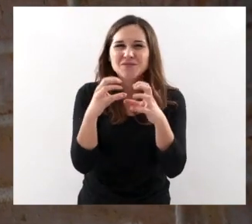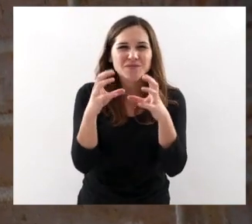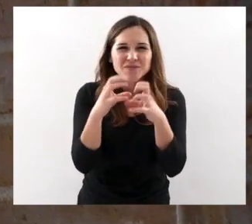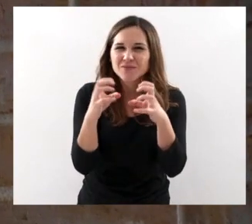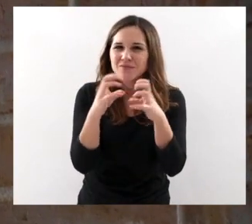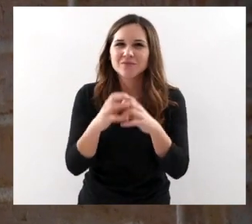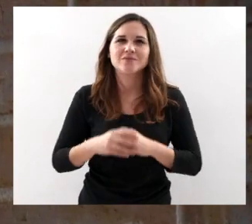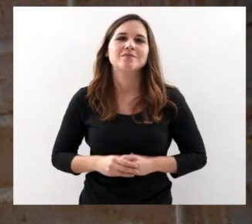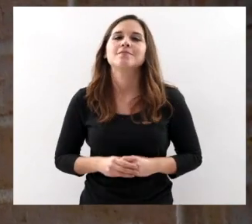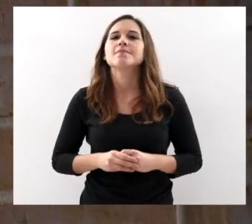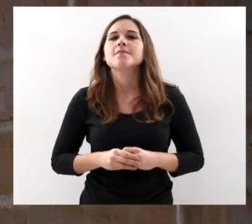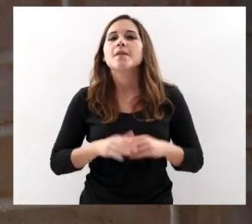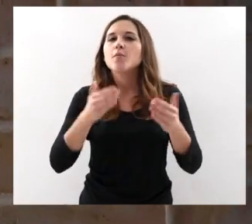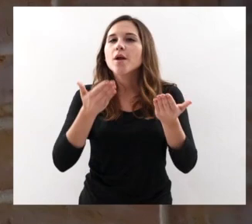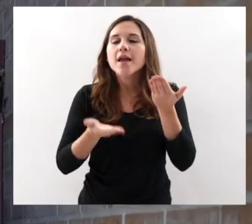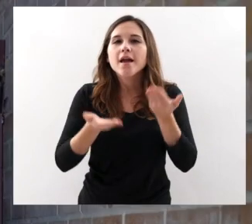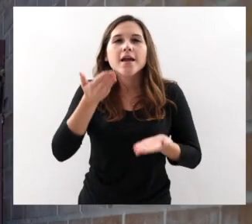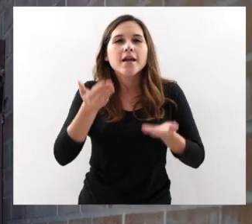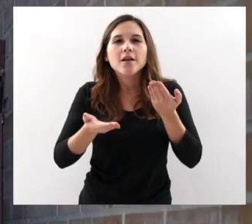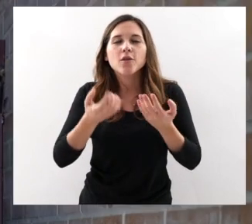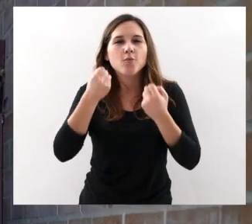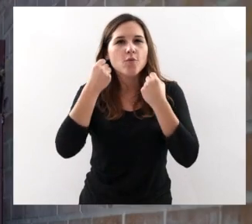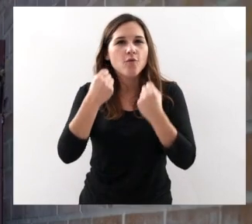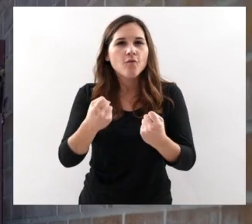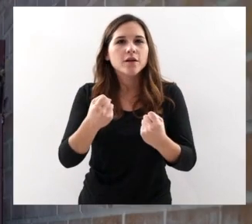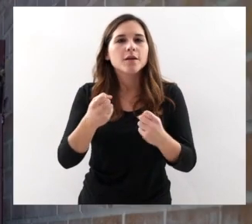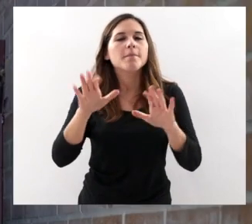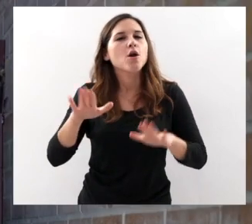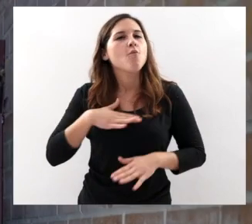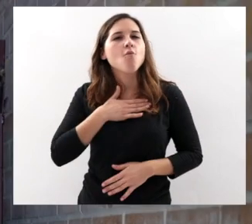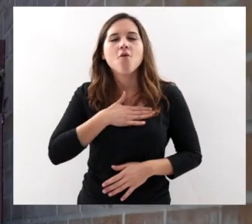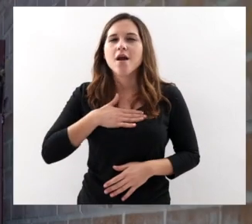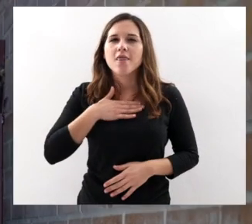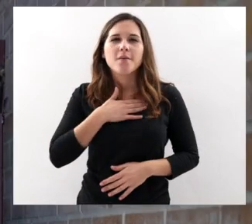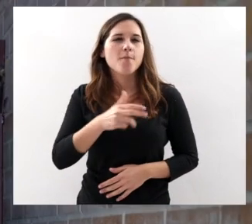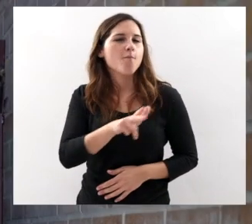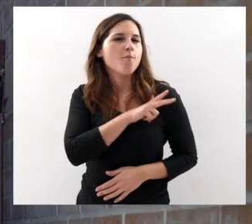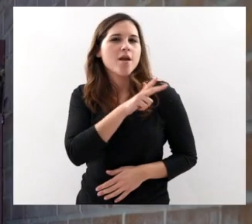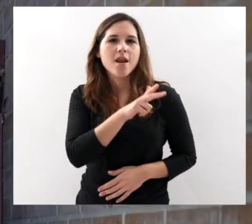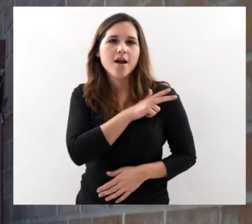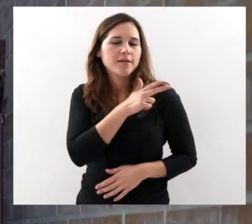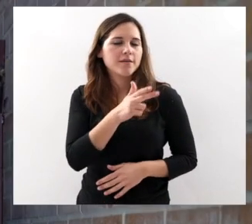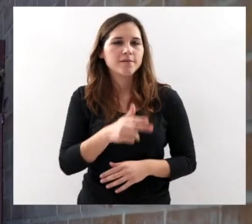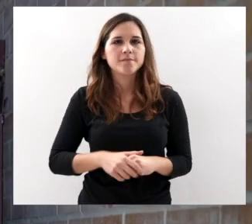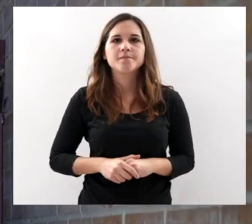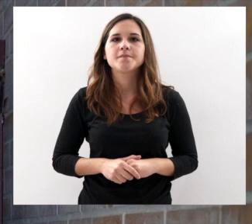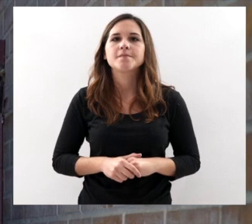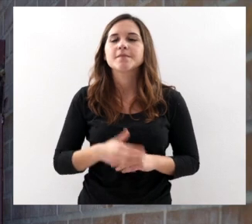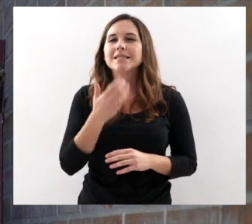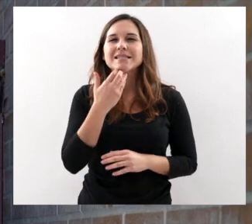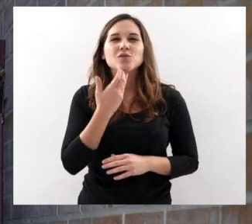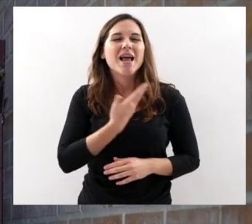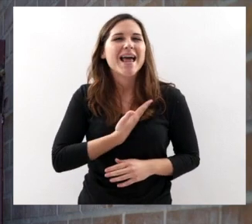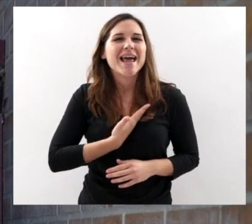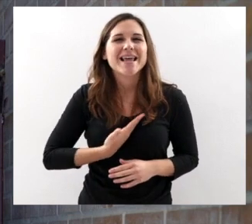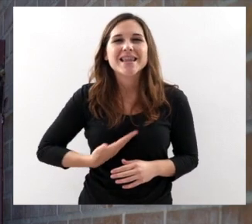Muy equilibrado Muy intenso Pero sobre todo muy agradable Y muy elegante Realmente si hay un adjetivo que